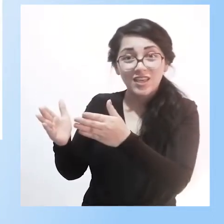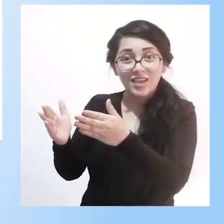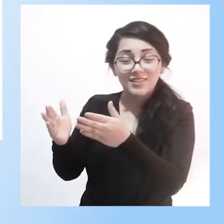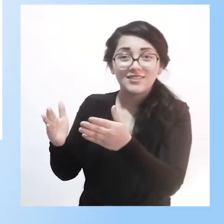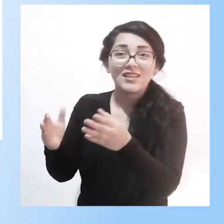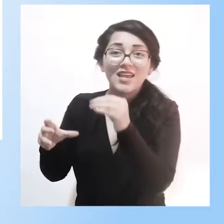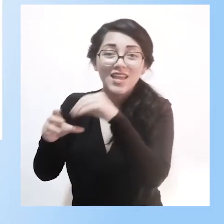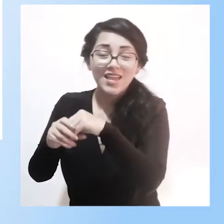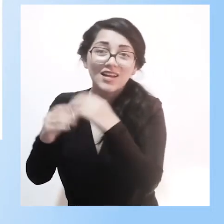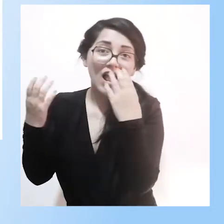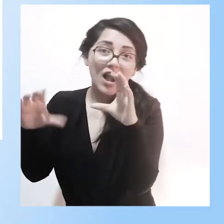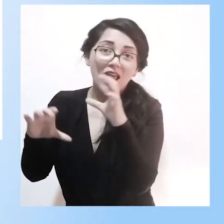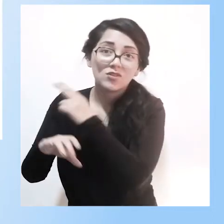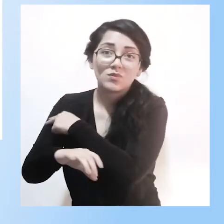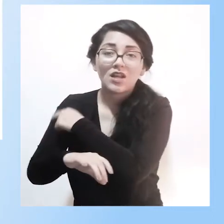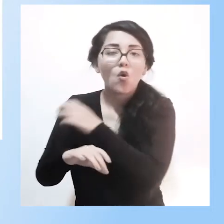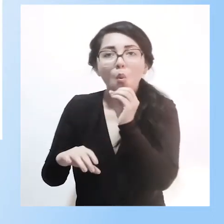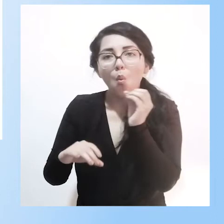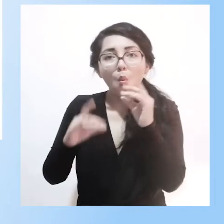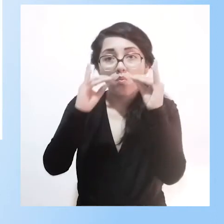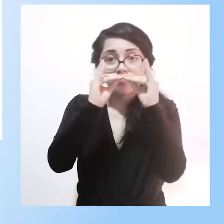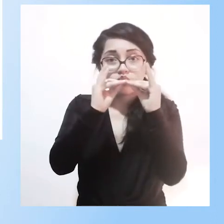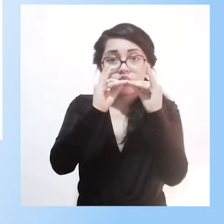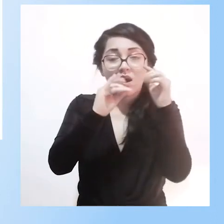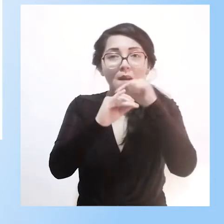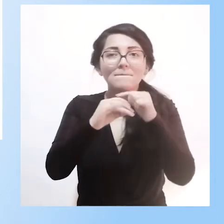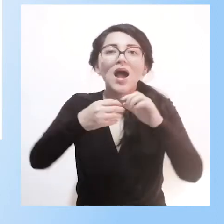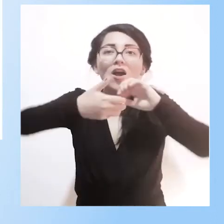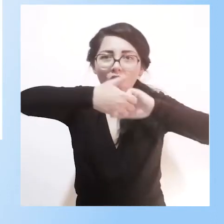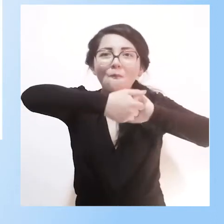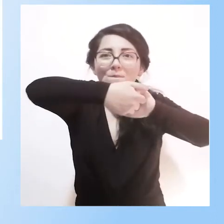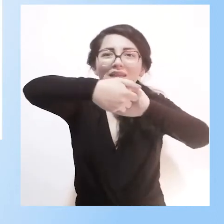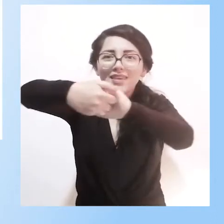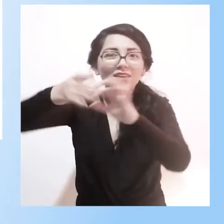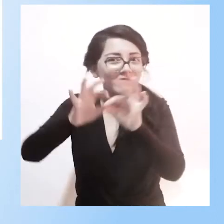hospitalaria o a pie de cama, con sus compañeros en simultáneo.